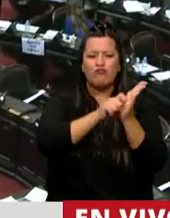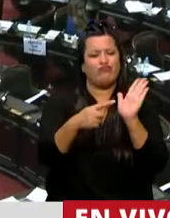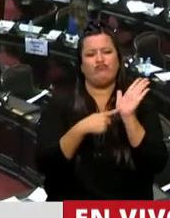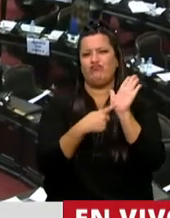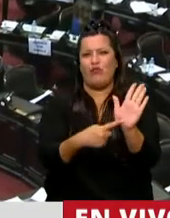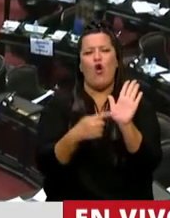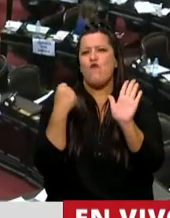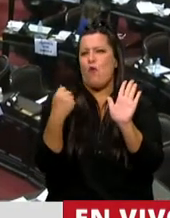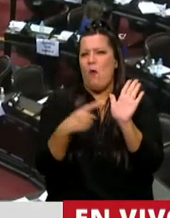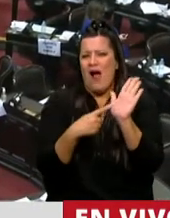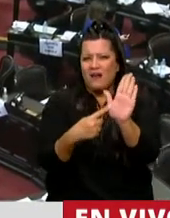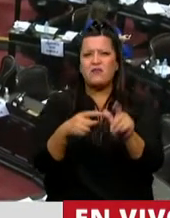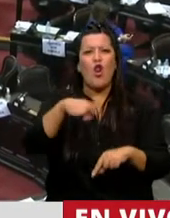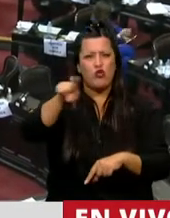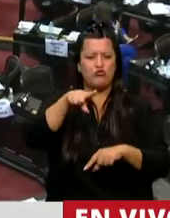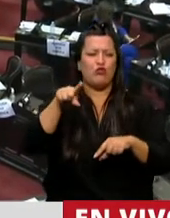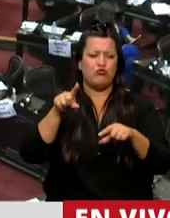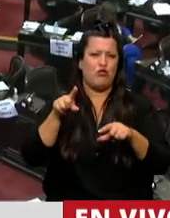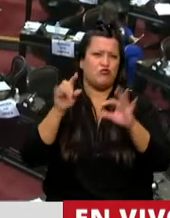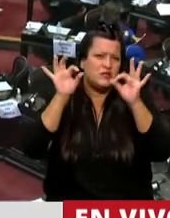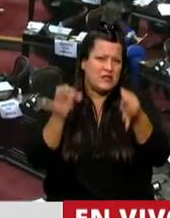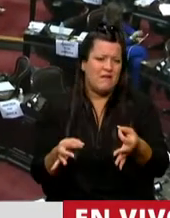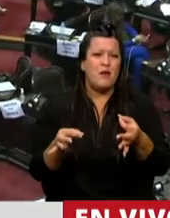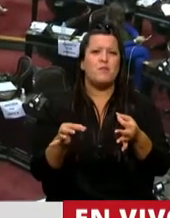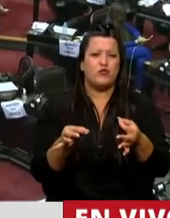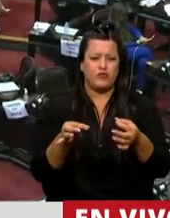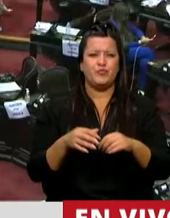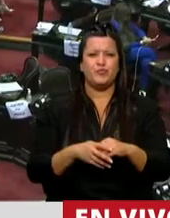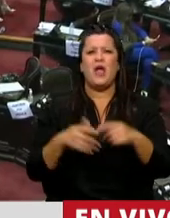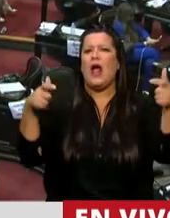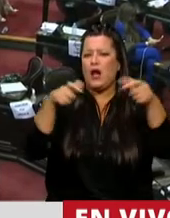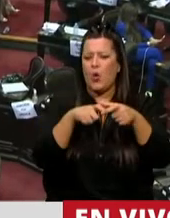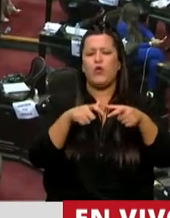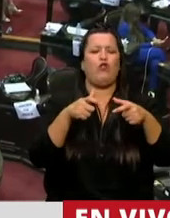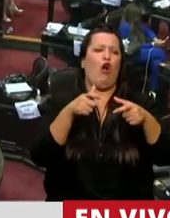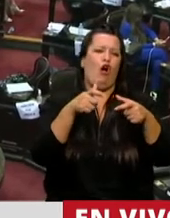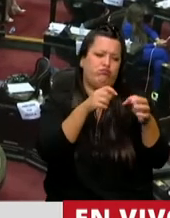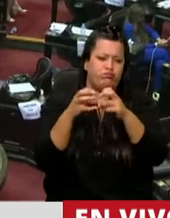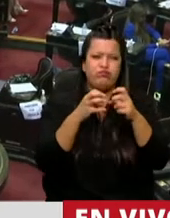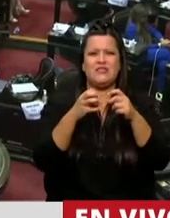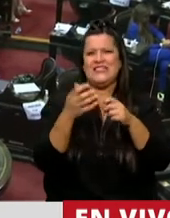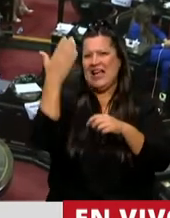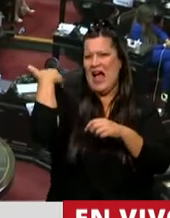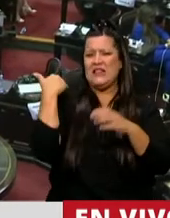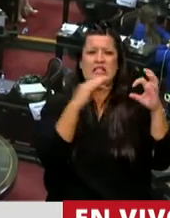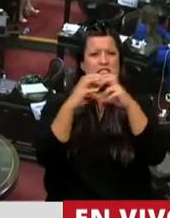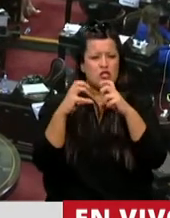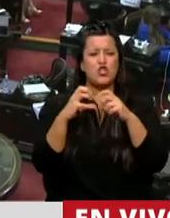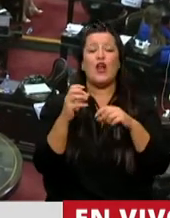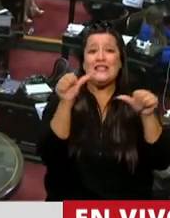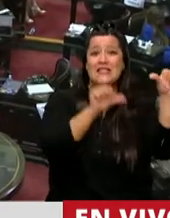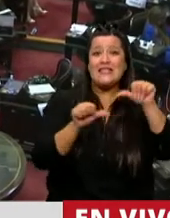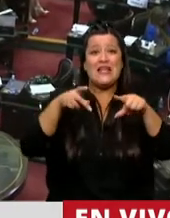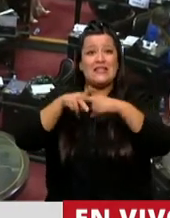este concepto que nosotros hemos vertido claramente en las reuniones de comisión y en diferentes sesiones que la